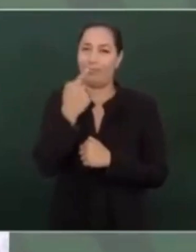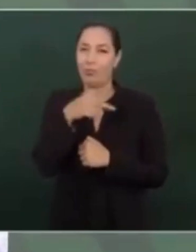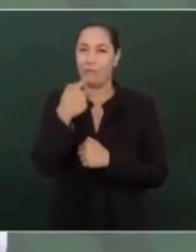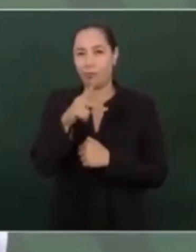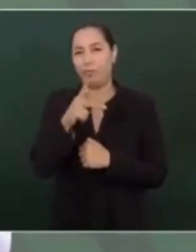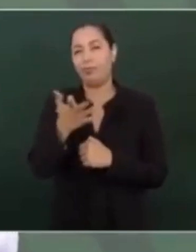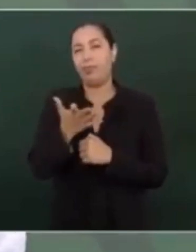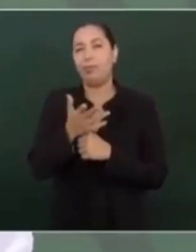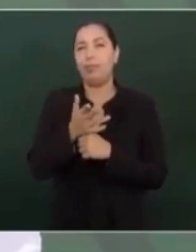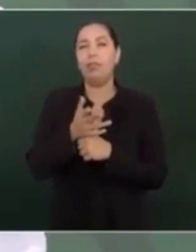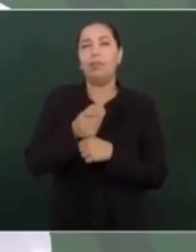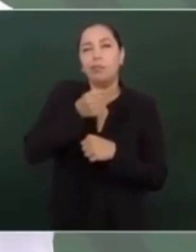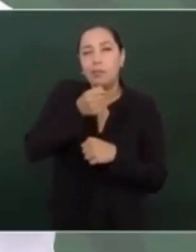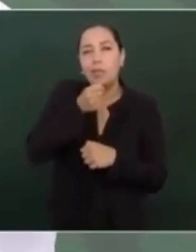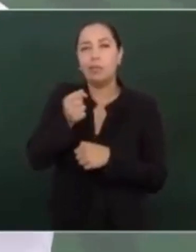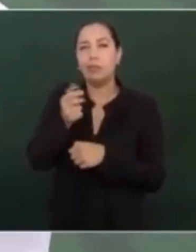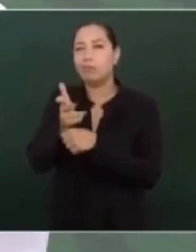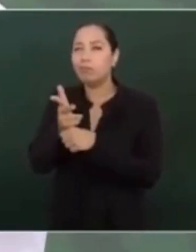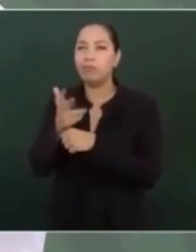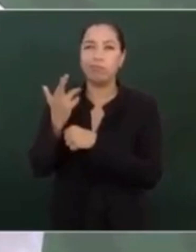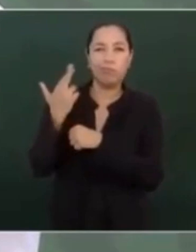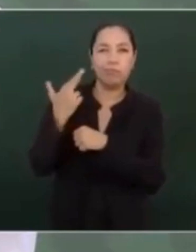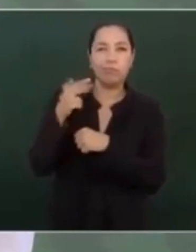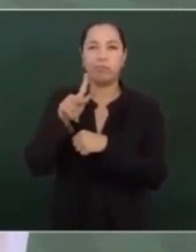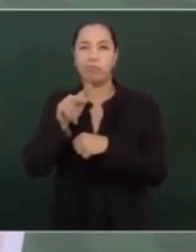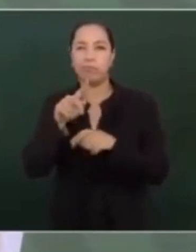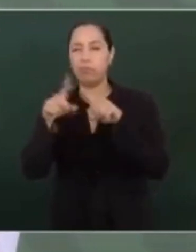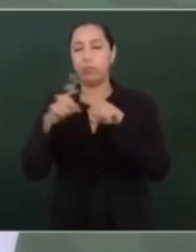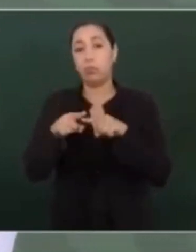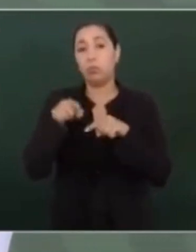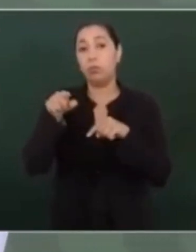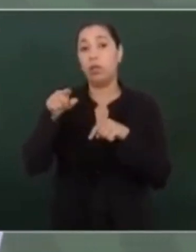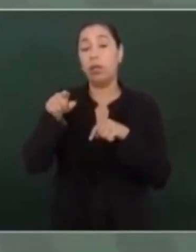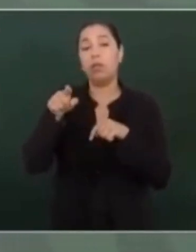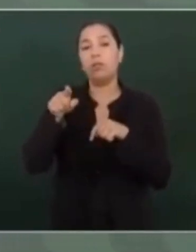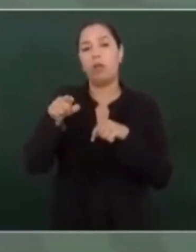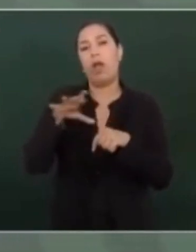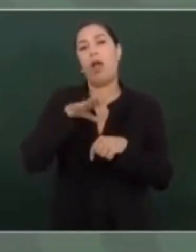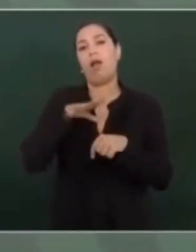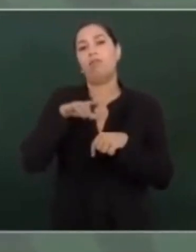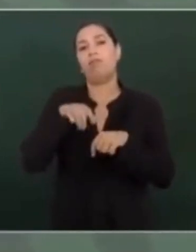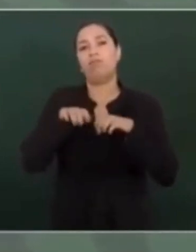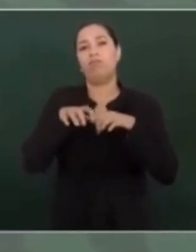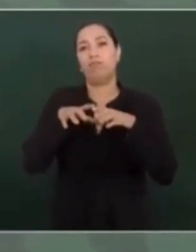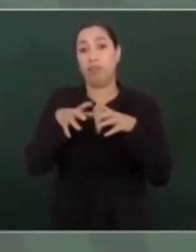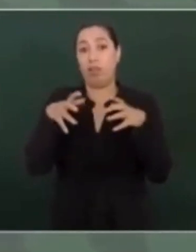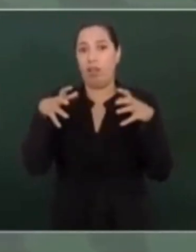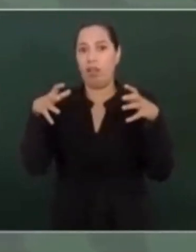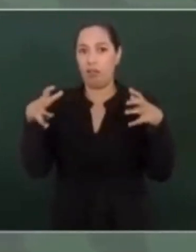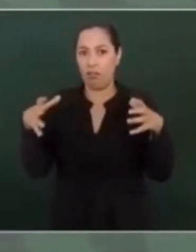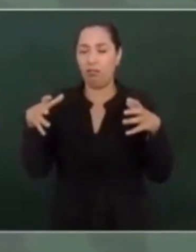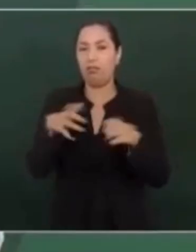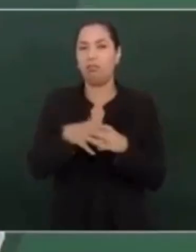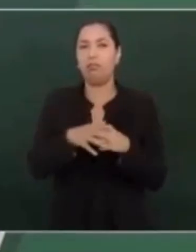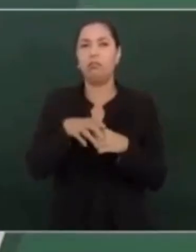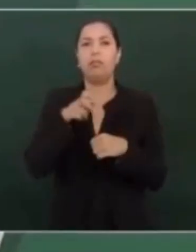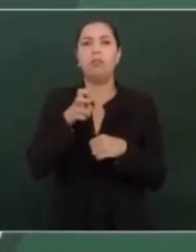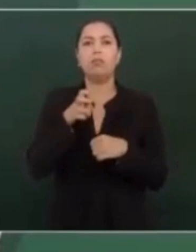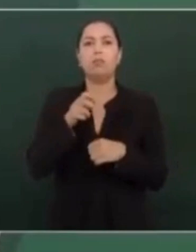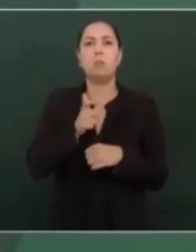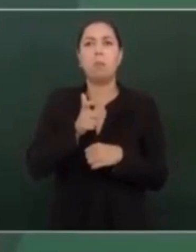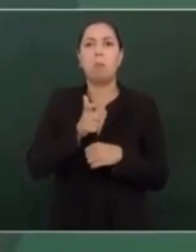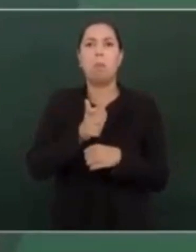que tenían o tienen grandes empresas y no pagaban